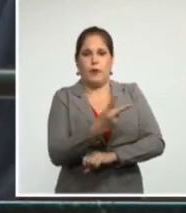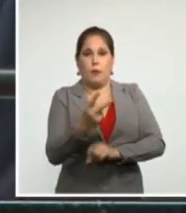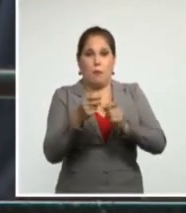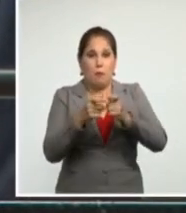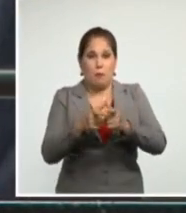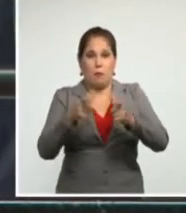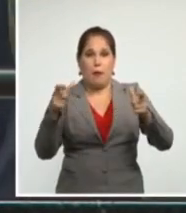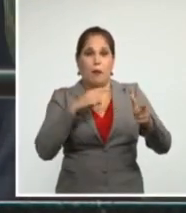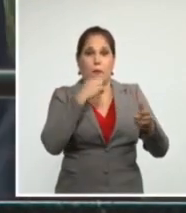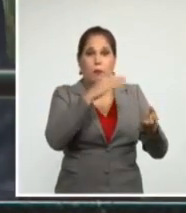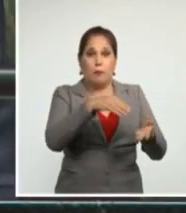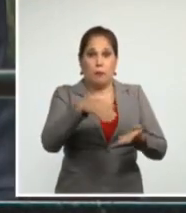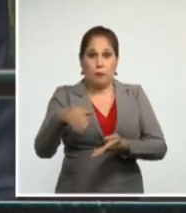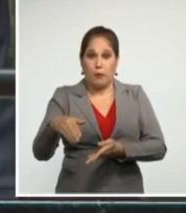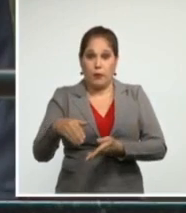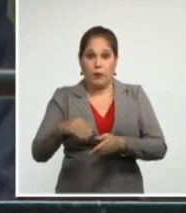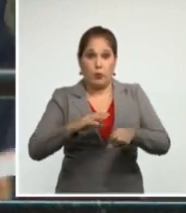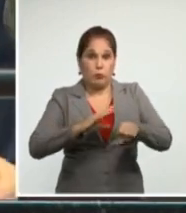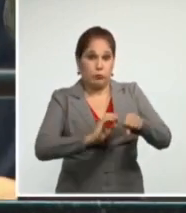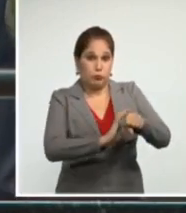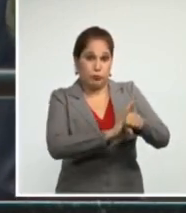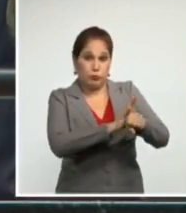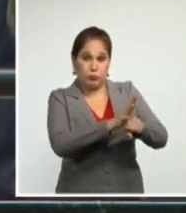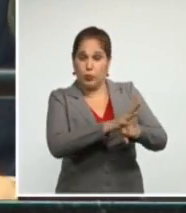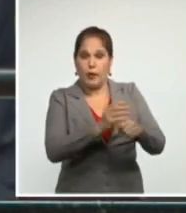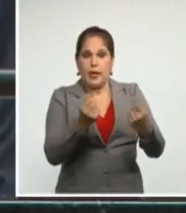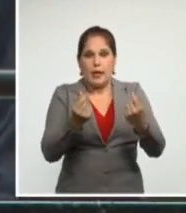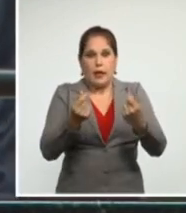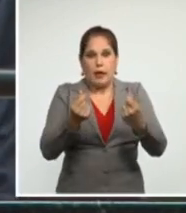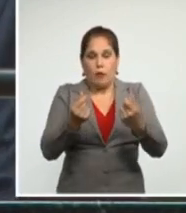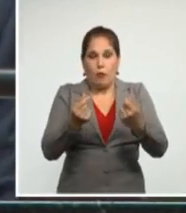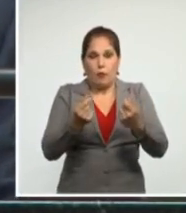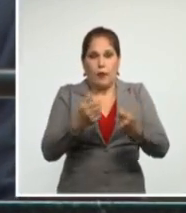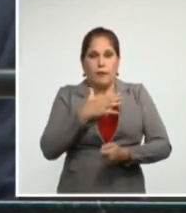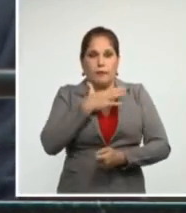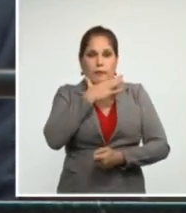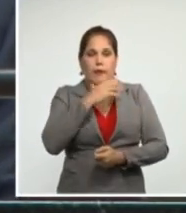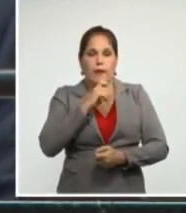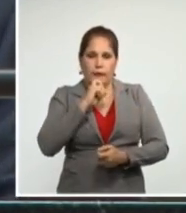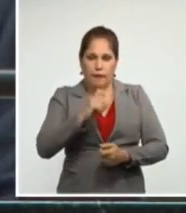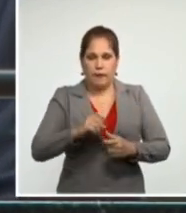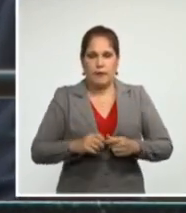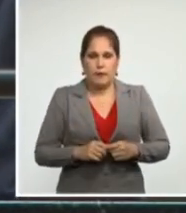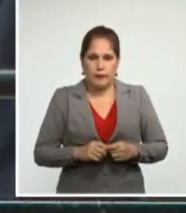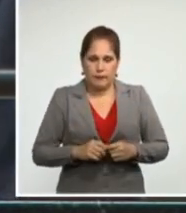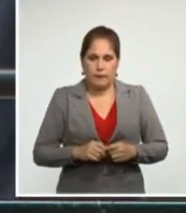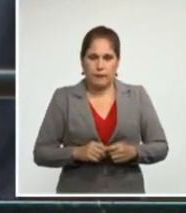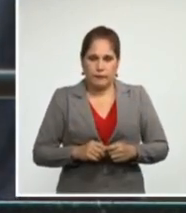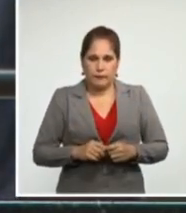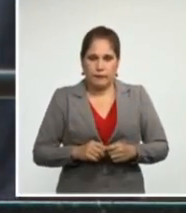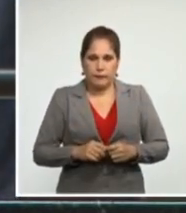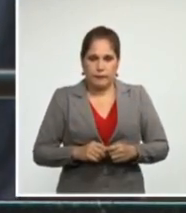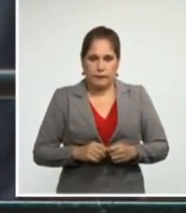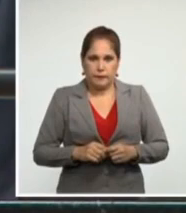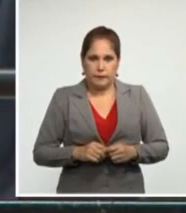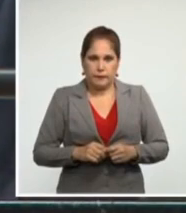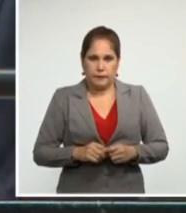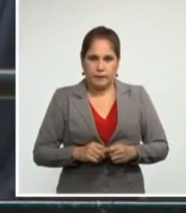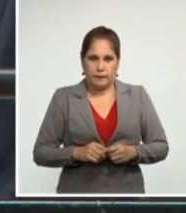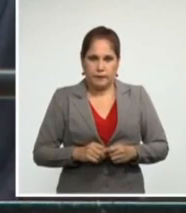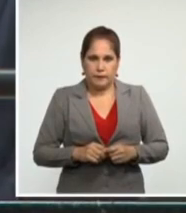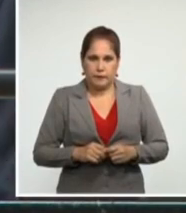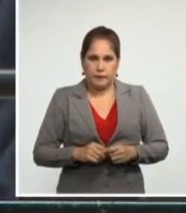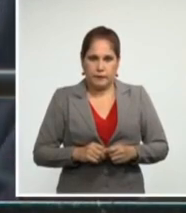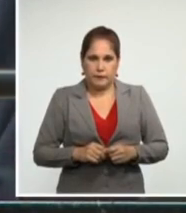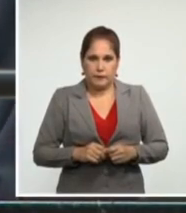fallecidos y un efecto económico superior de la COVID-19. La